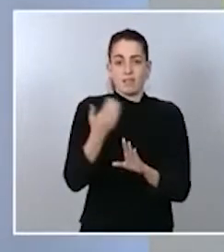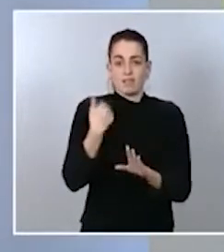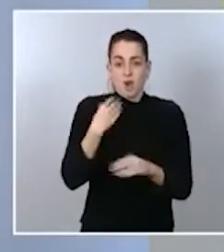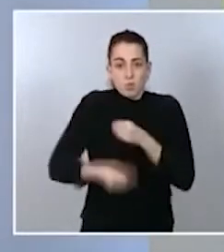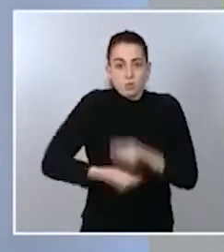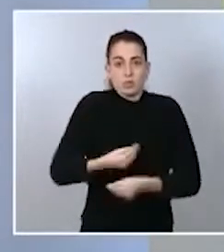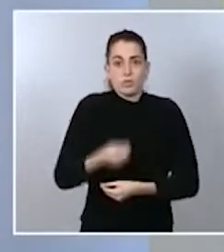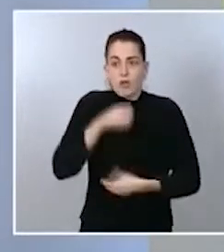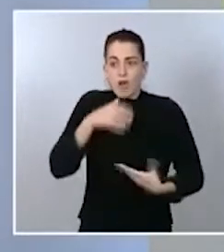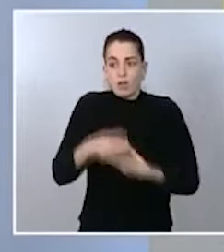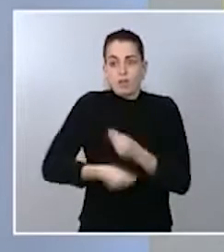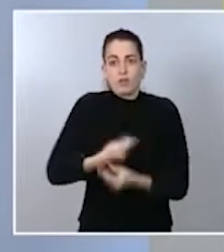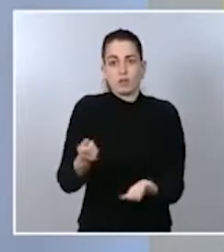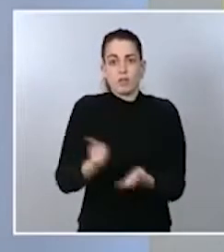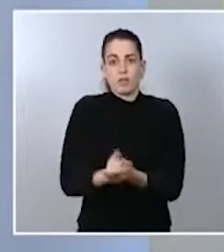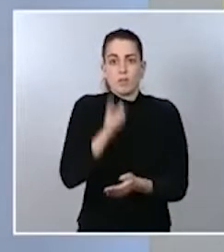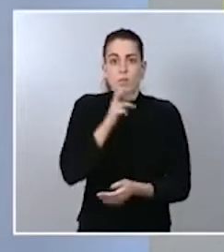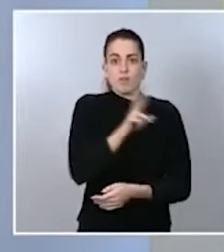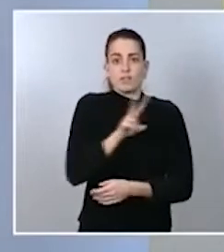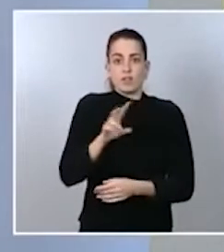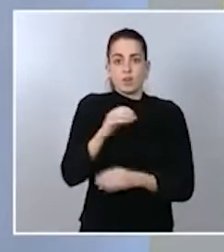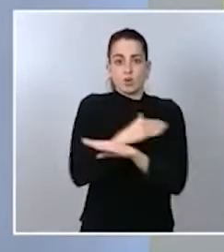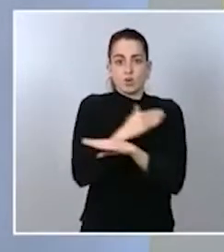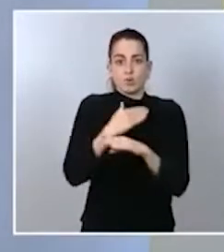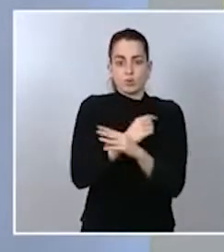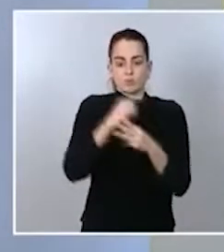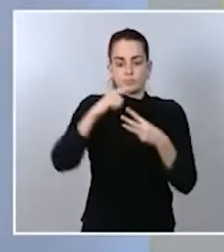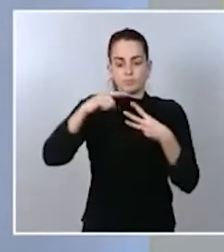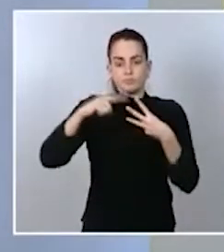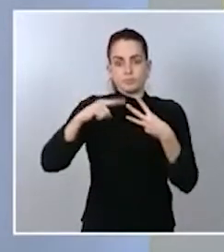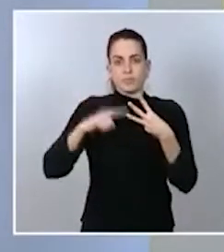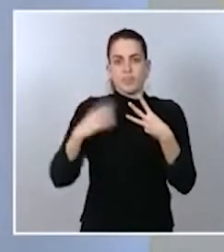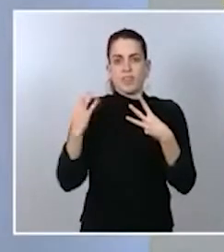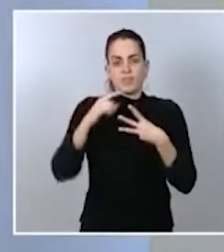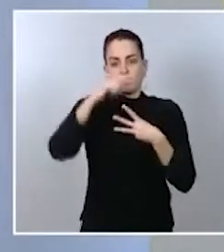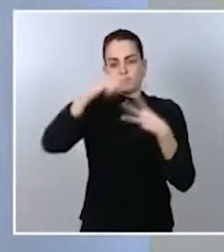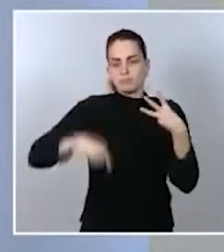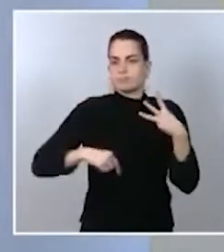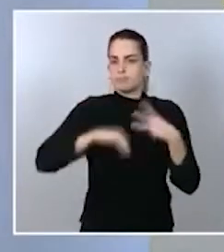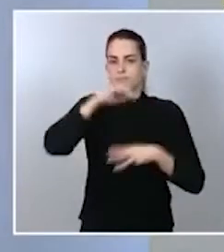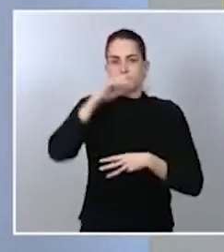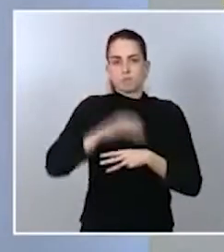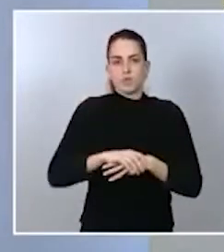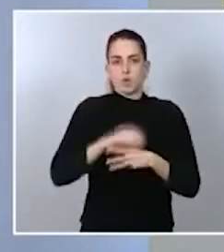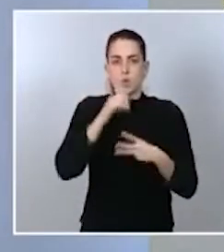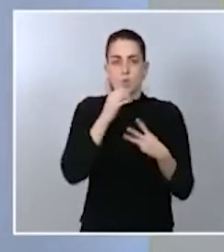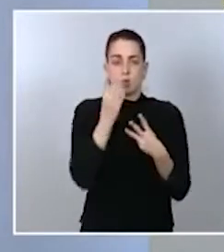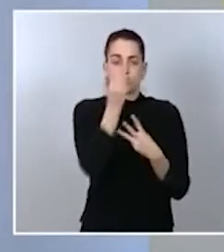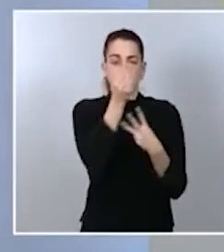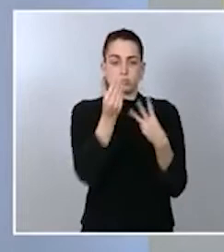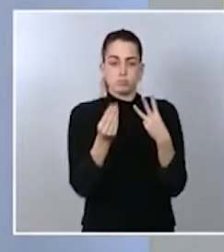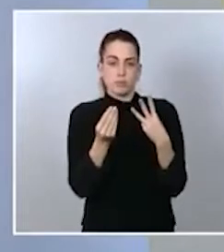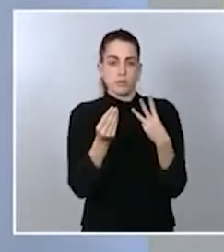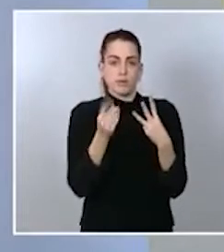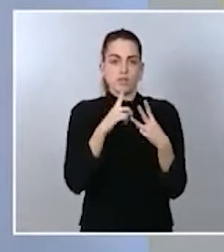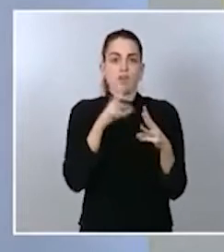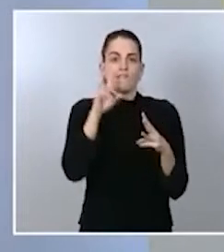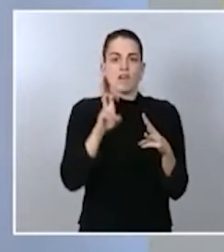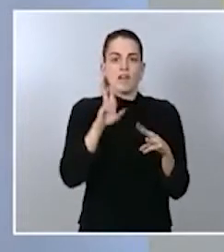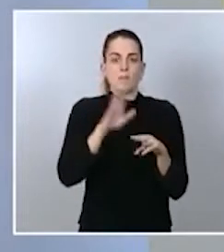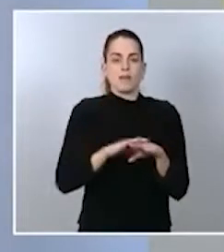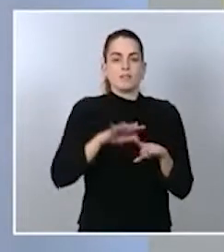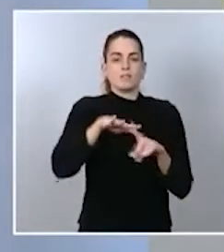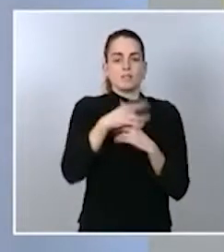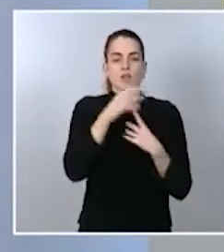22 de octubre, una estrategia de tres pilares, unos indicadores acordados que sirven para medir la situación epidemiológica en un